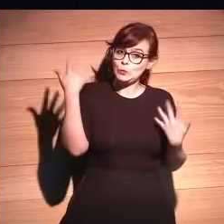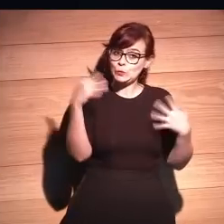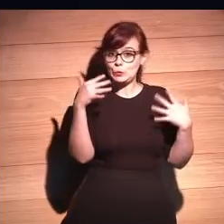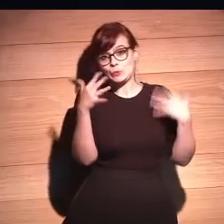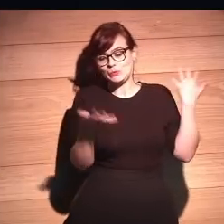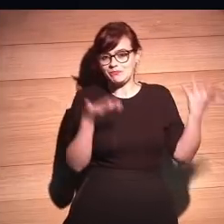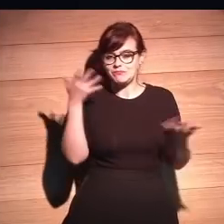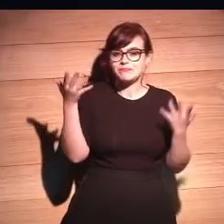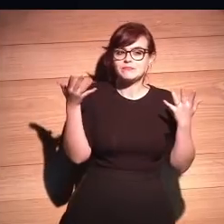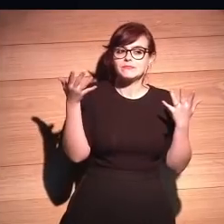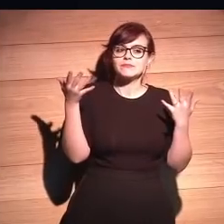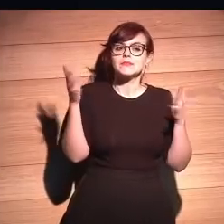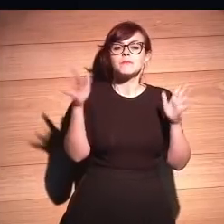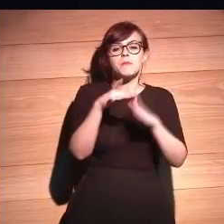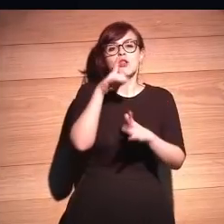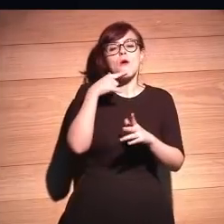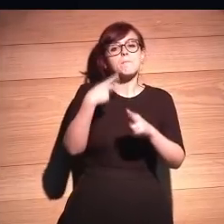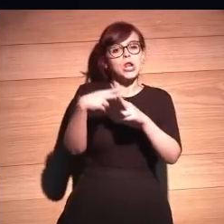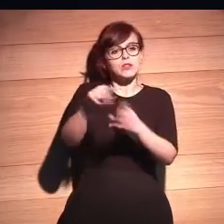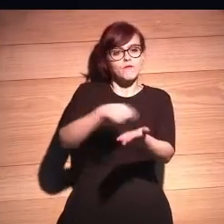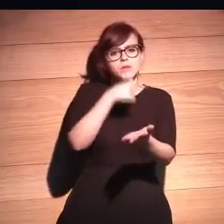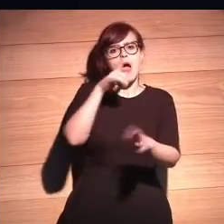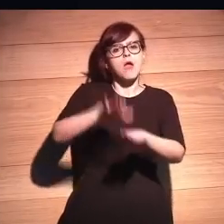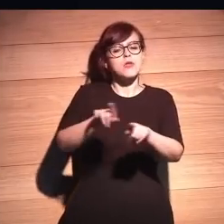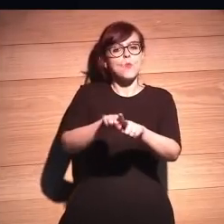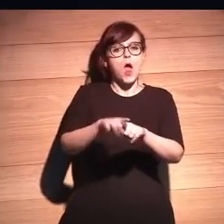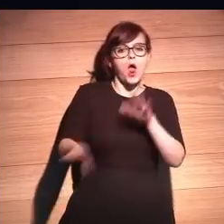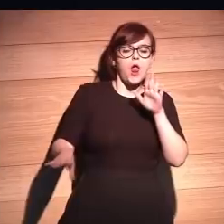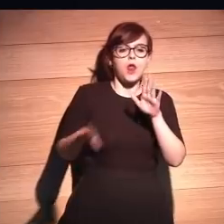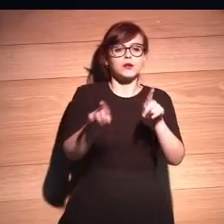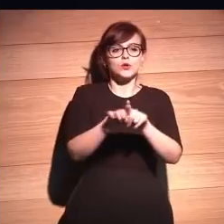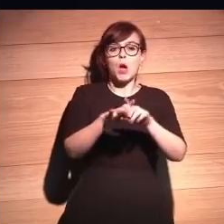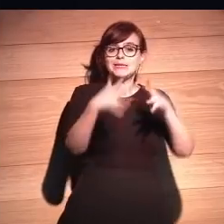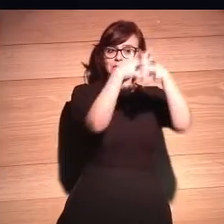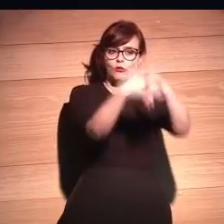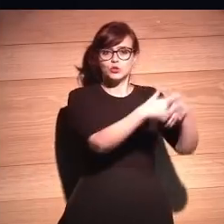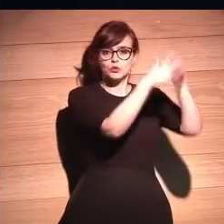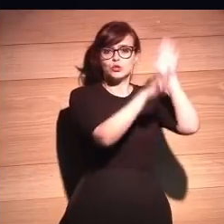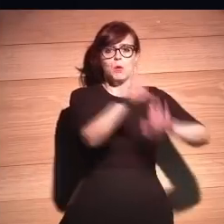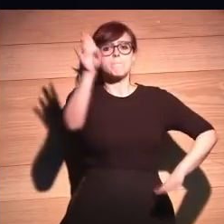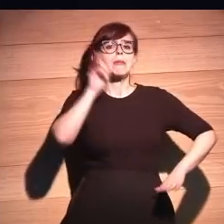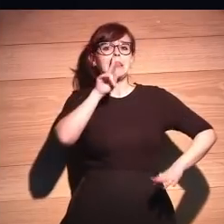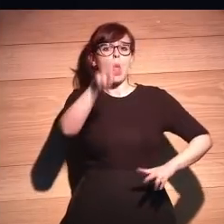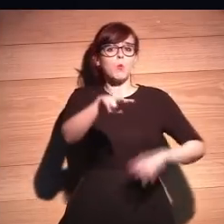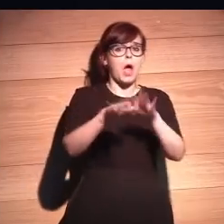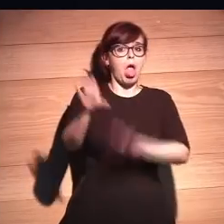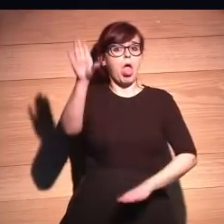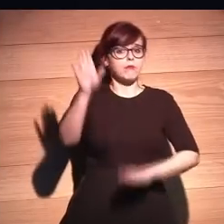y y bueno todo político firma ya pone la mano y jura en Estados Unidos no mentiré nunca y tal